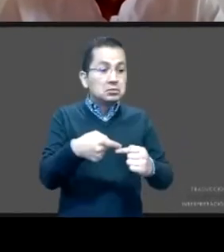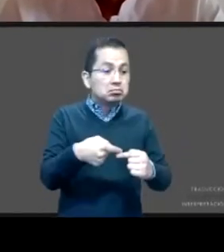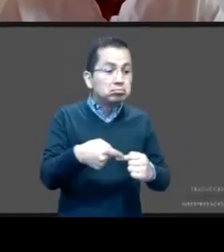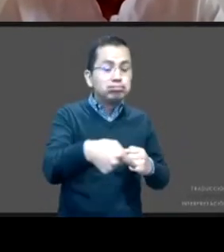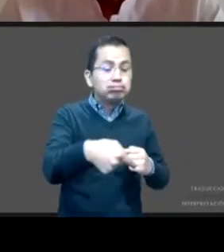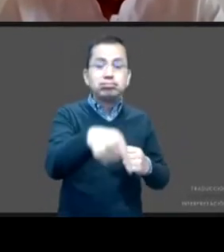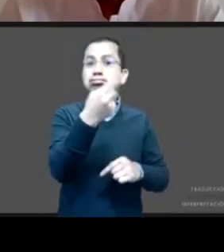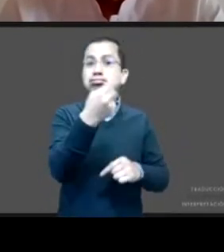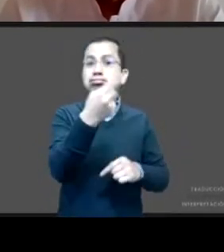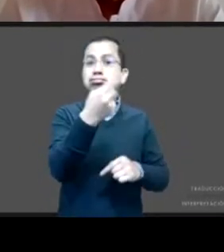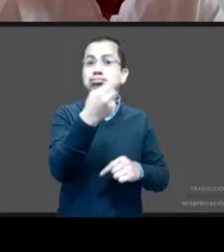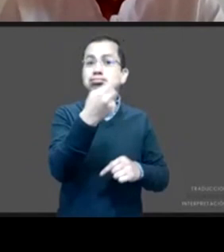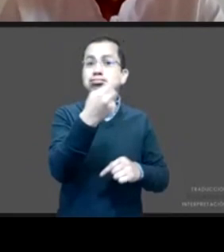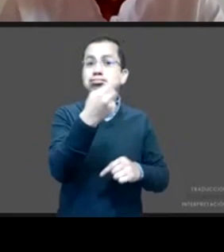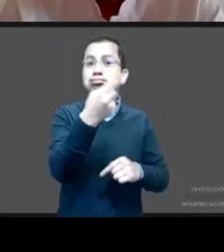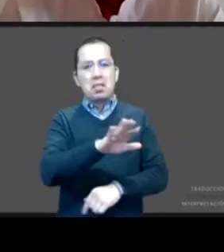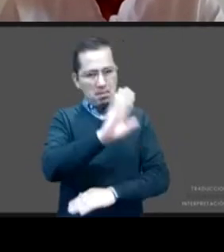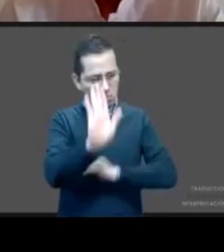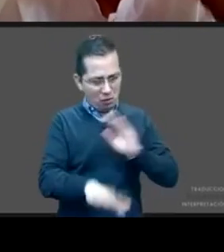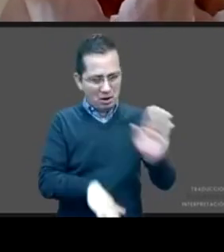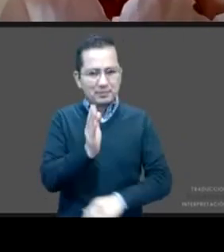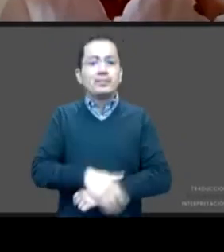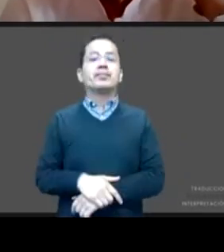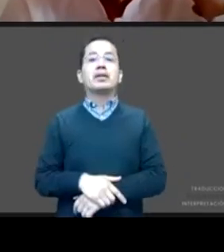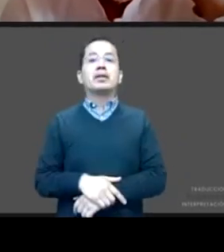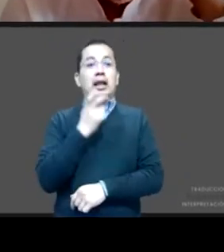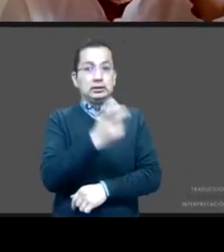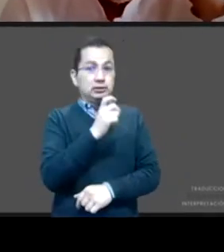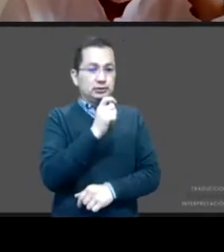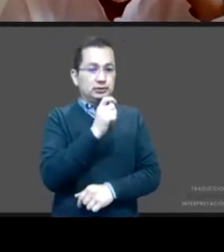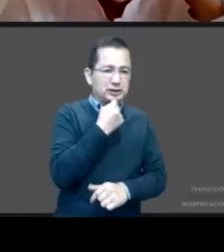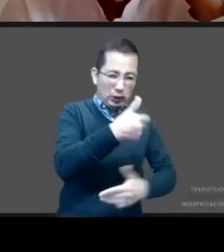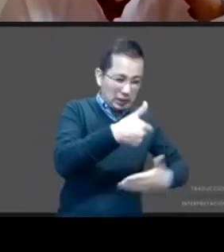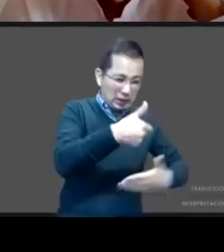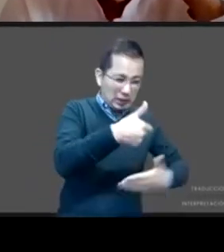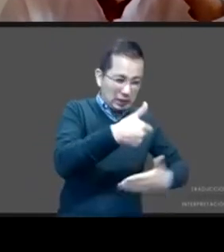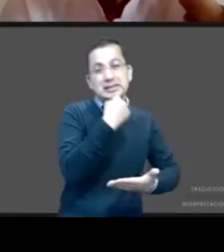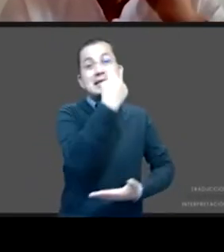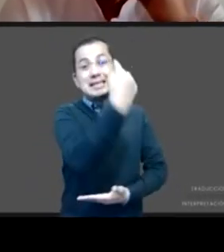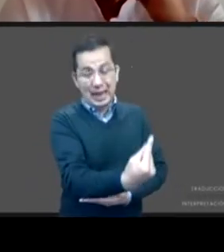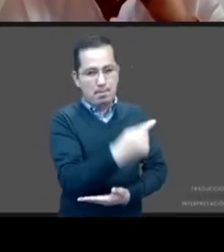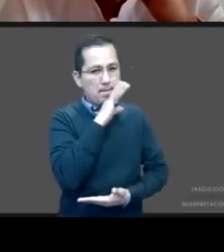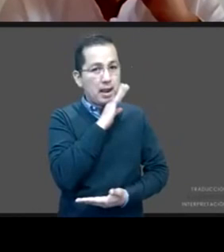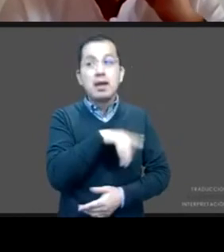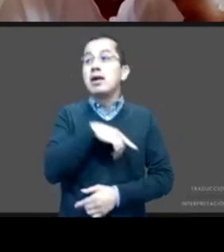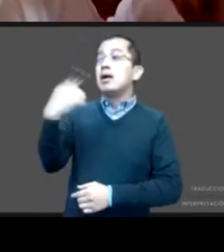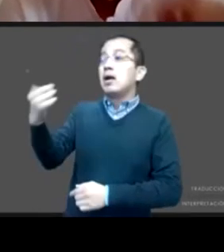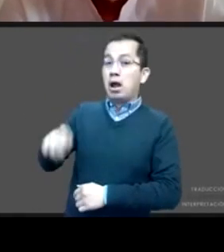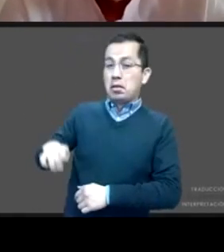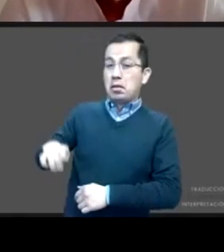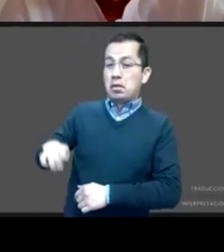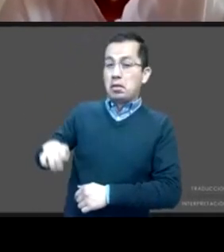Igualmente cuando se comparan estos recién nacidos con los bebés de mujeres de grupos de edad